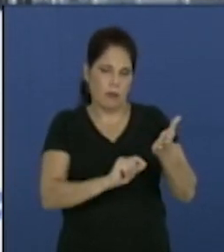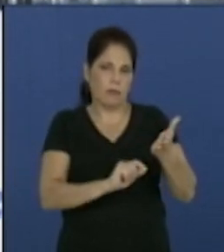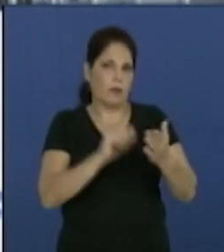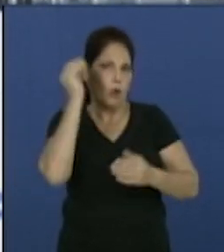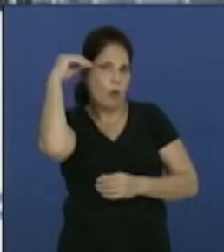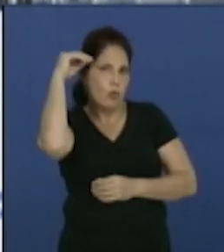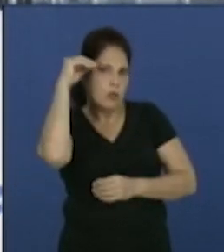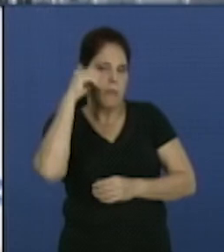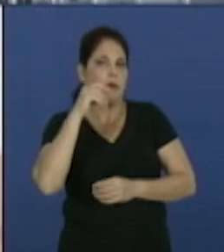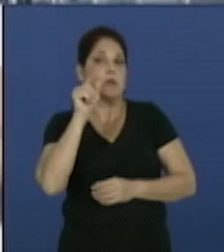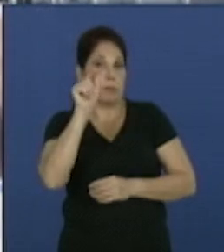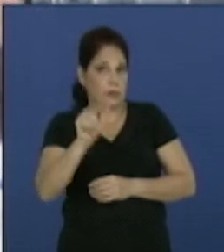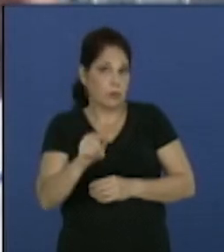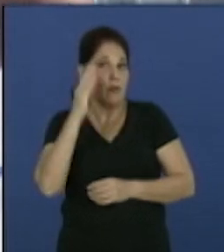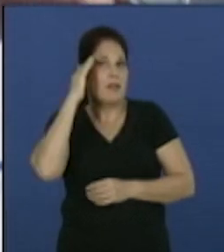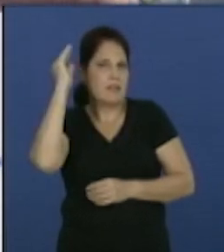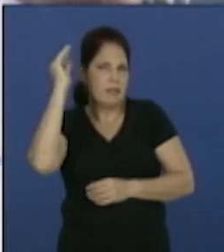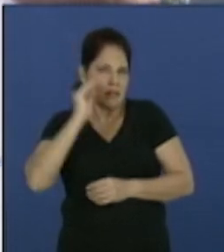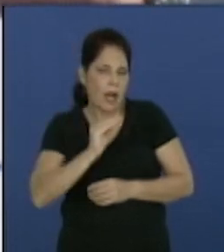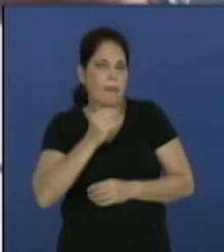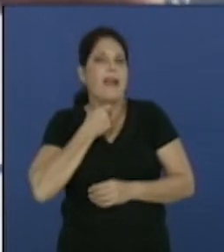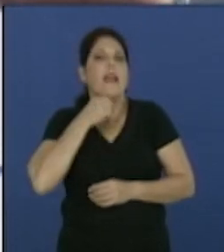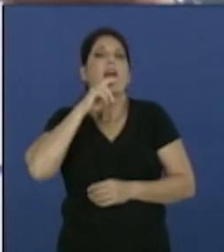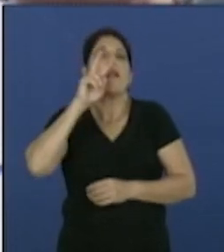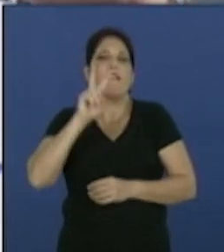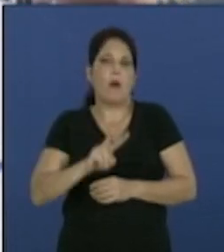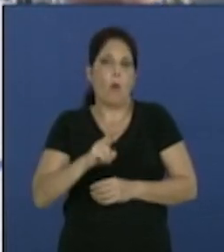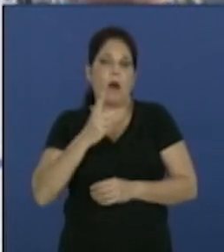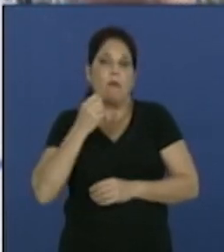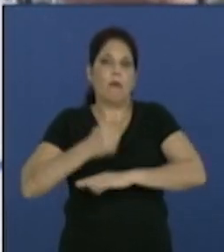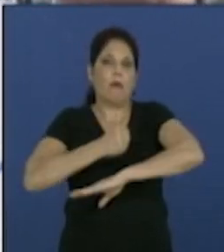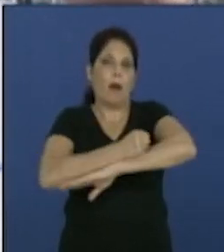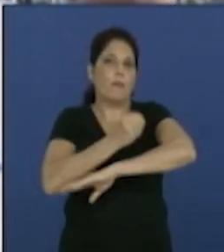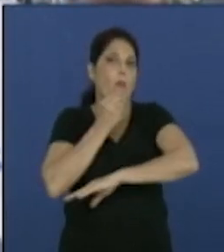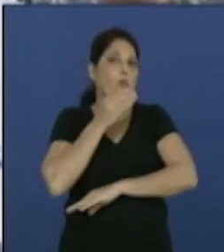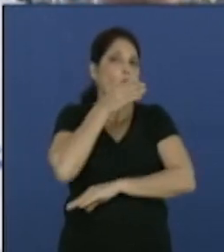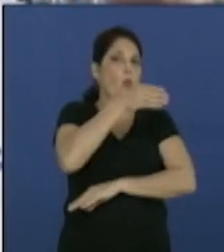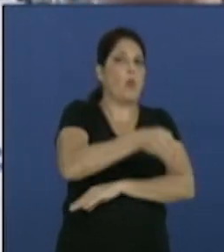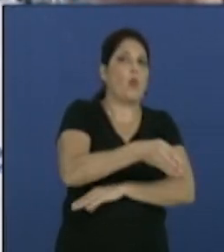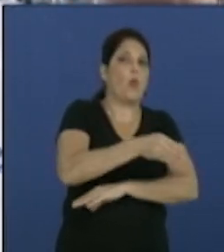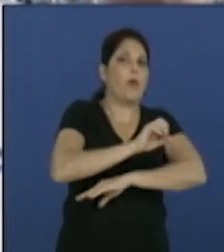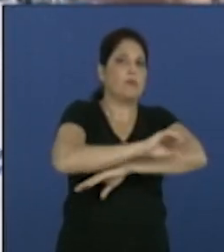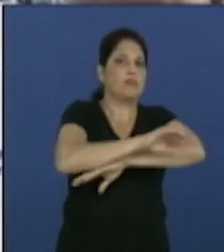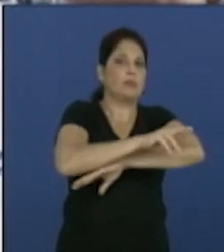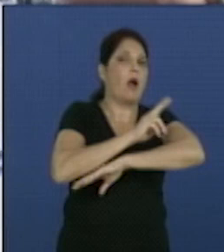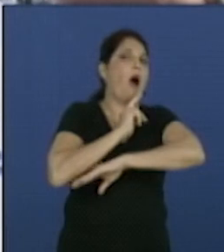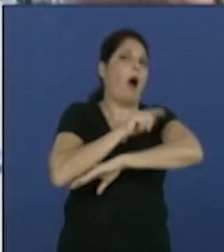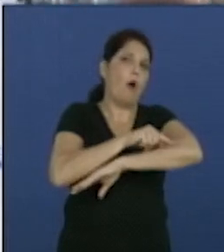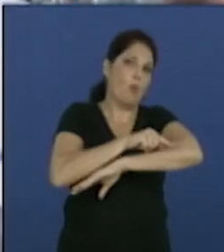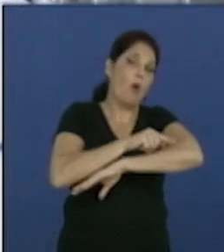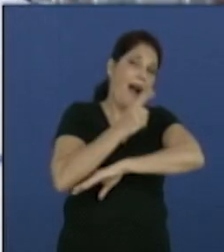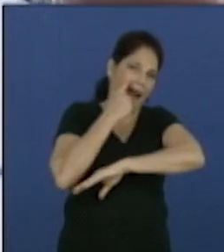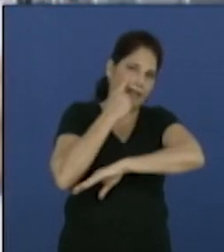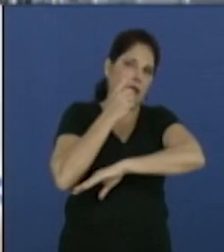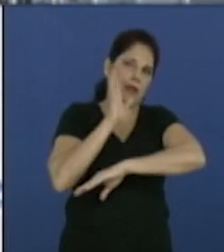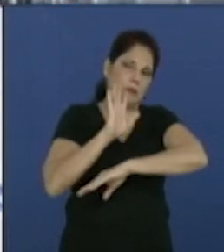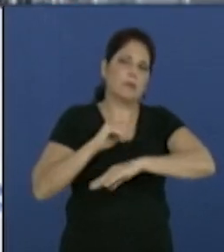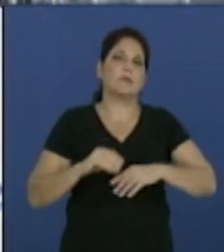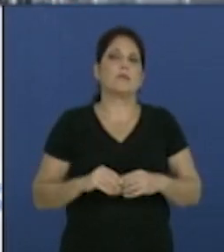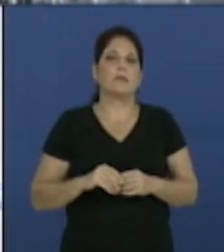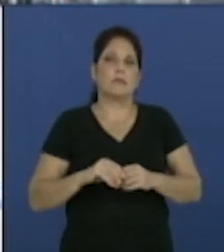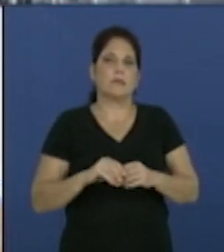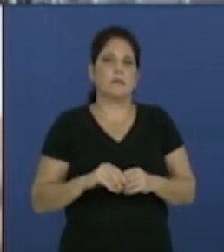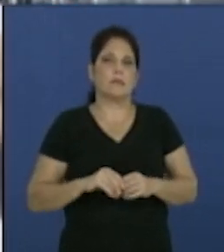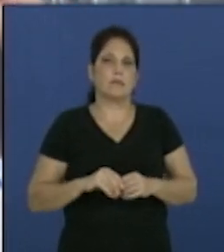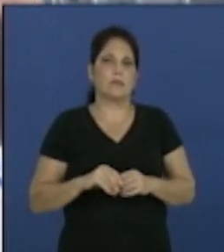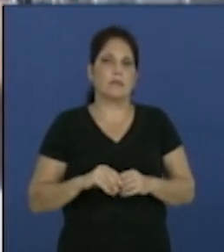conocimiento que tiene nuestra gente, ya vamos a ir evaluando hasta qué lugares pudiera ir afectándose el servicio, a partir de qué lugares pudiera ir